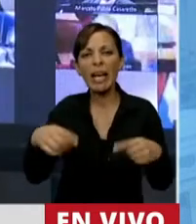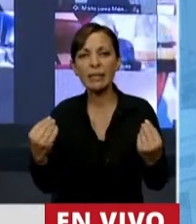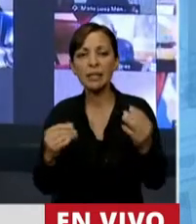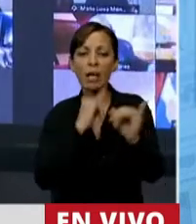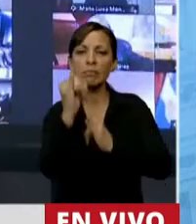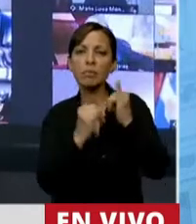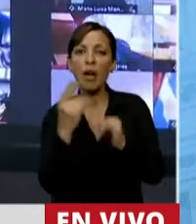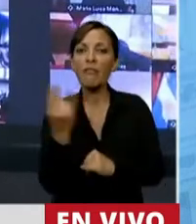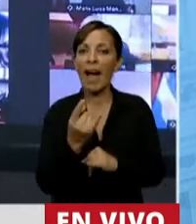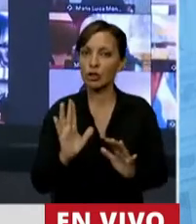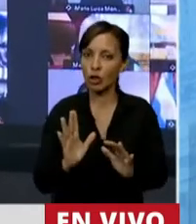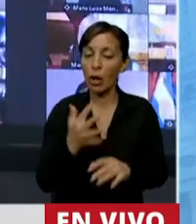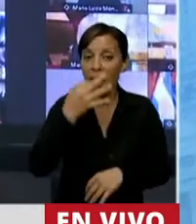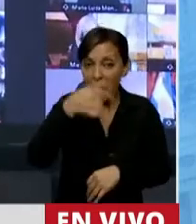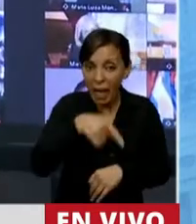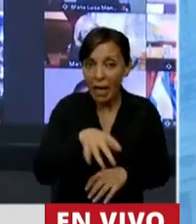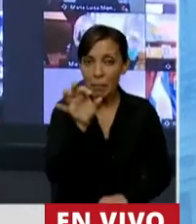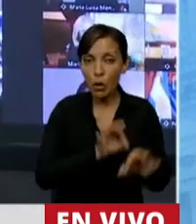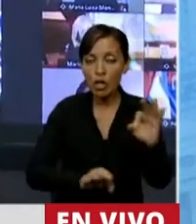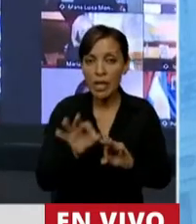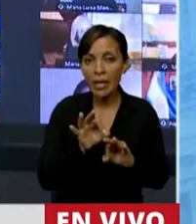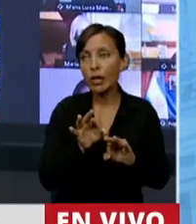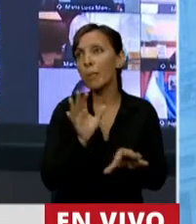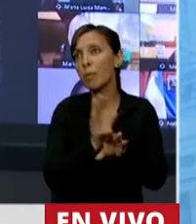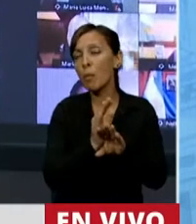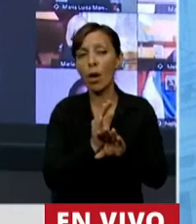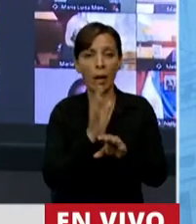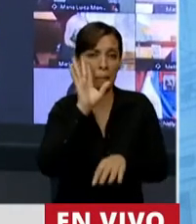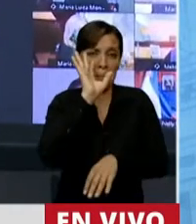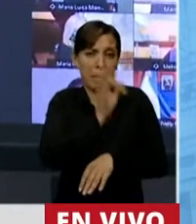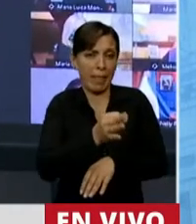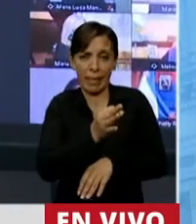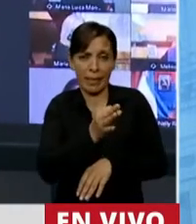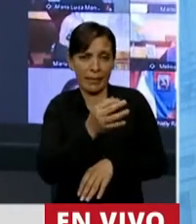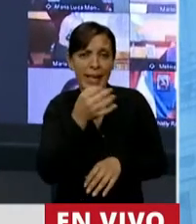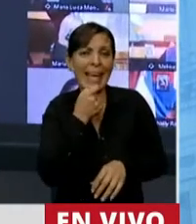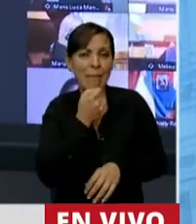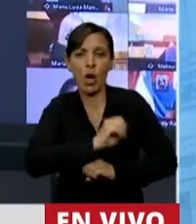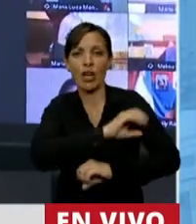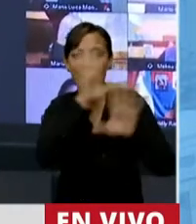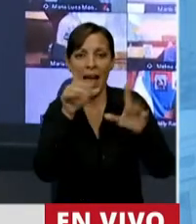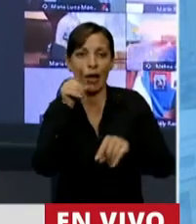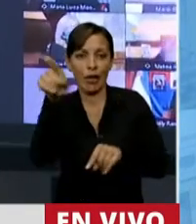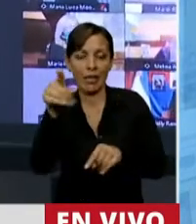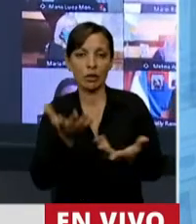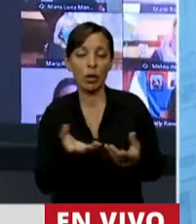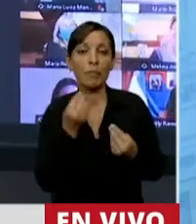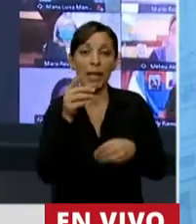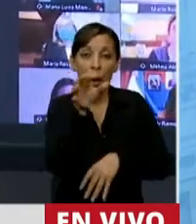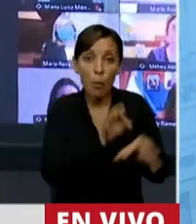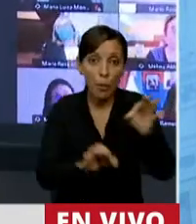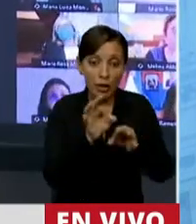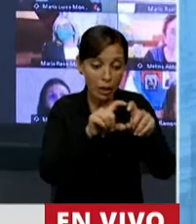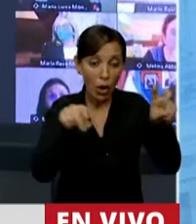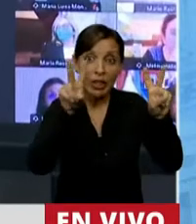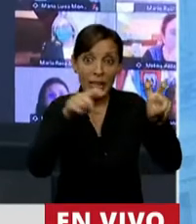Y la verdad que este proyecto es la máxima expresión de esa definición. Pero estamos discutiendo un proyecto que desde su